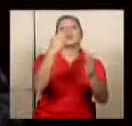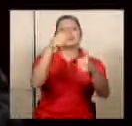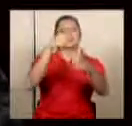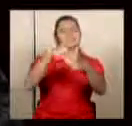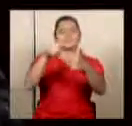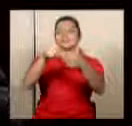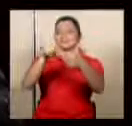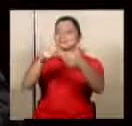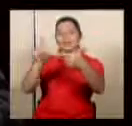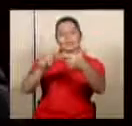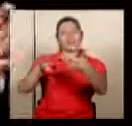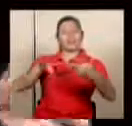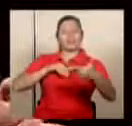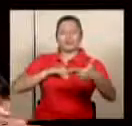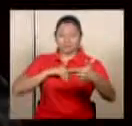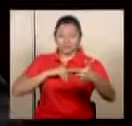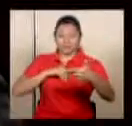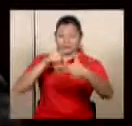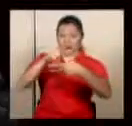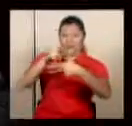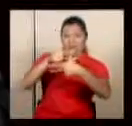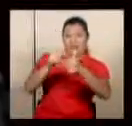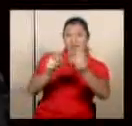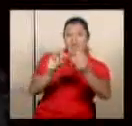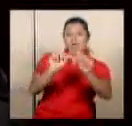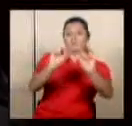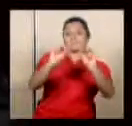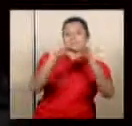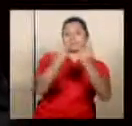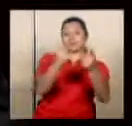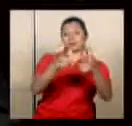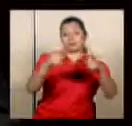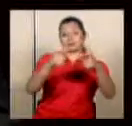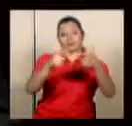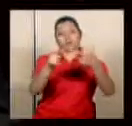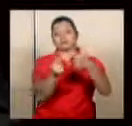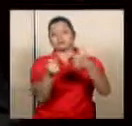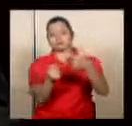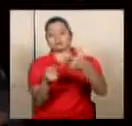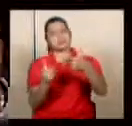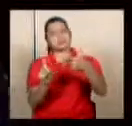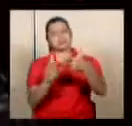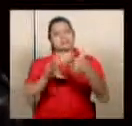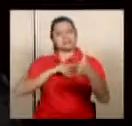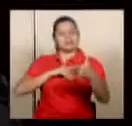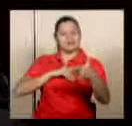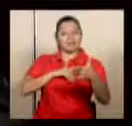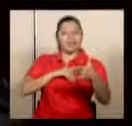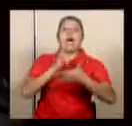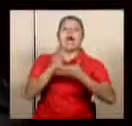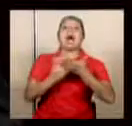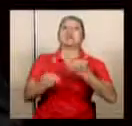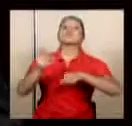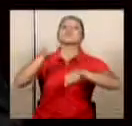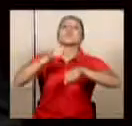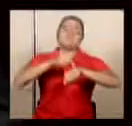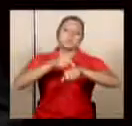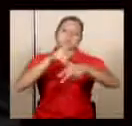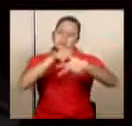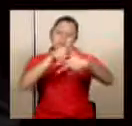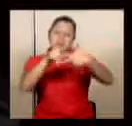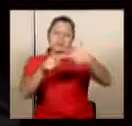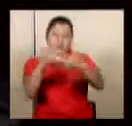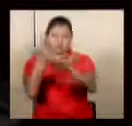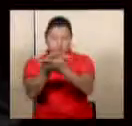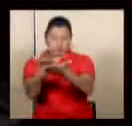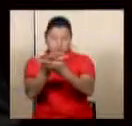los tres informes, tanto el informe de mayoría como los dos informes de minoría, que en su momento emitieron los diputados